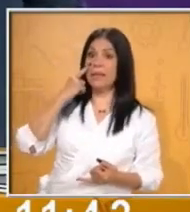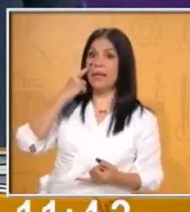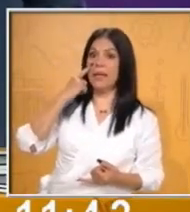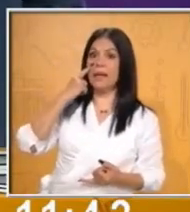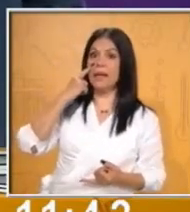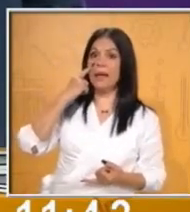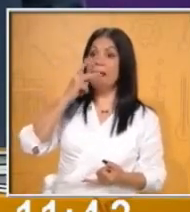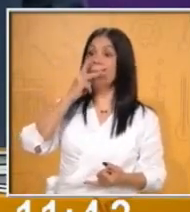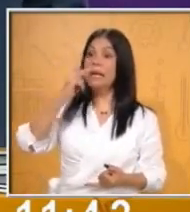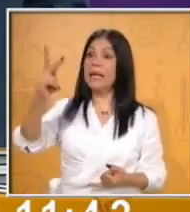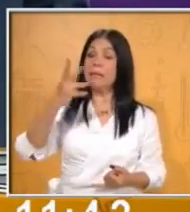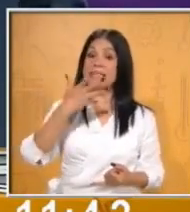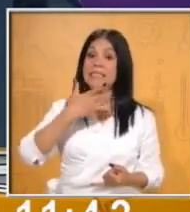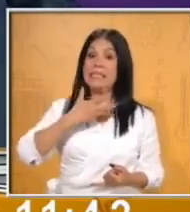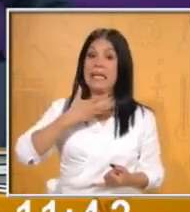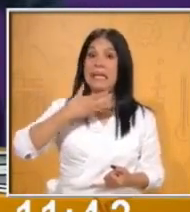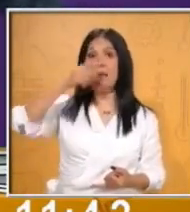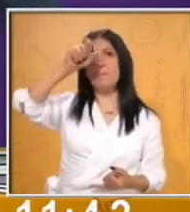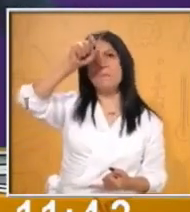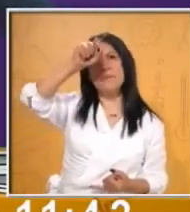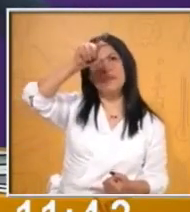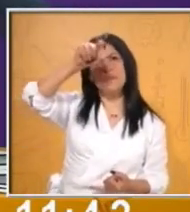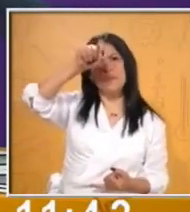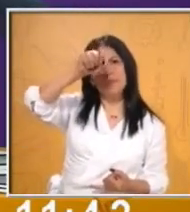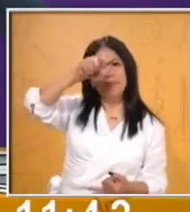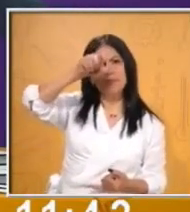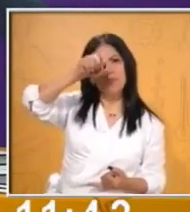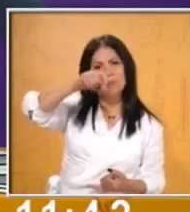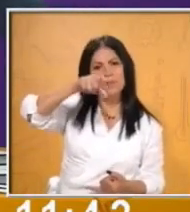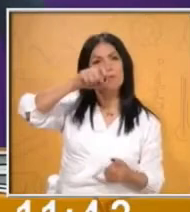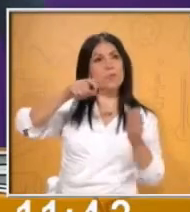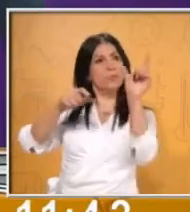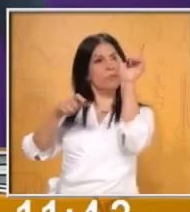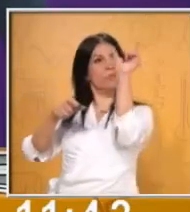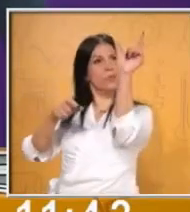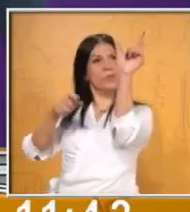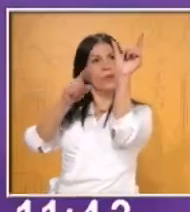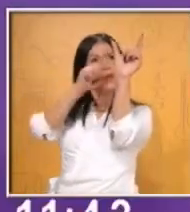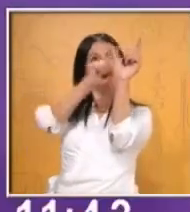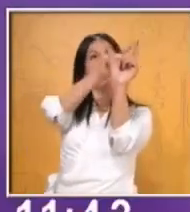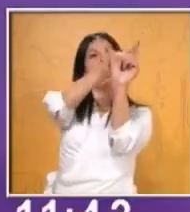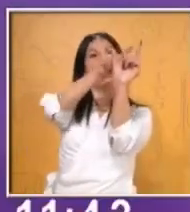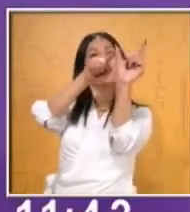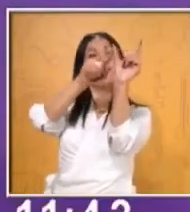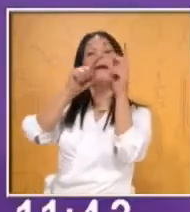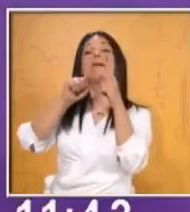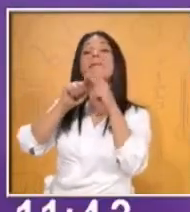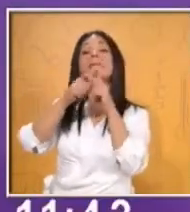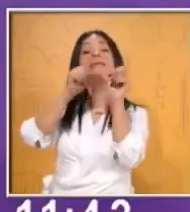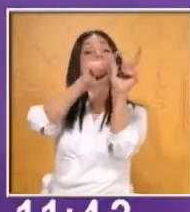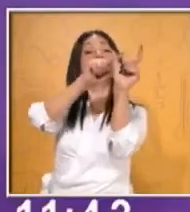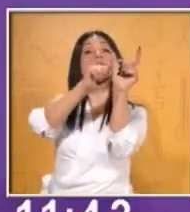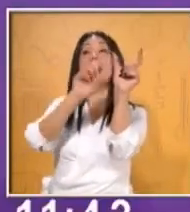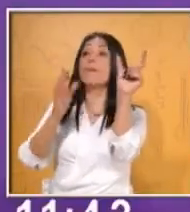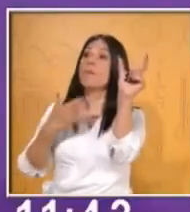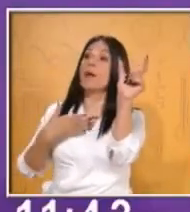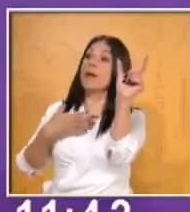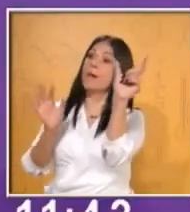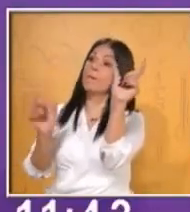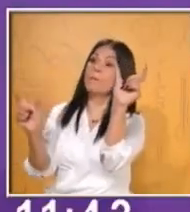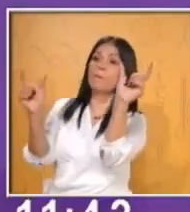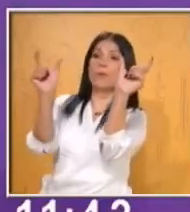cuenta, estas palabras tenían cosas en común. Todas empezaban de una forma, pero terminaban de otra. ¿Ok?